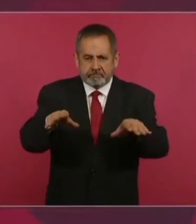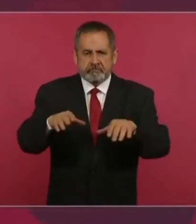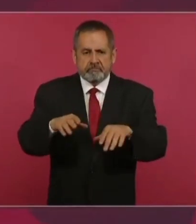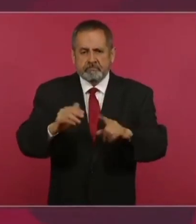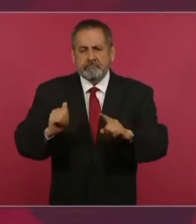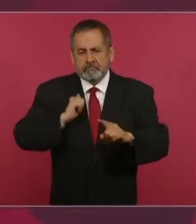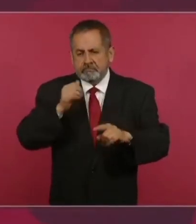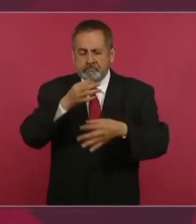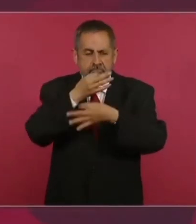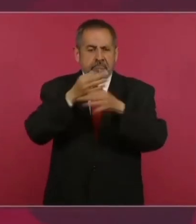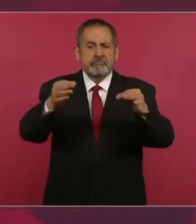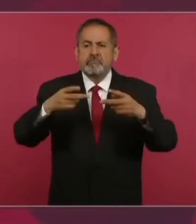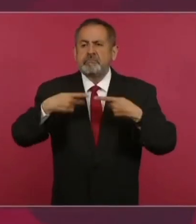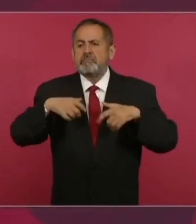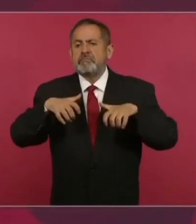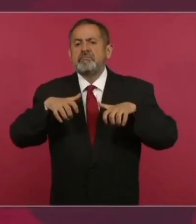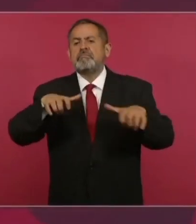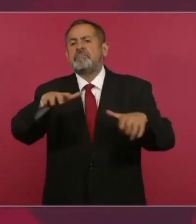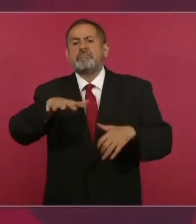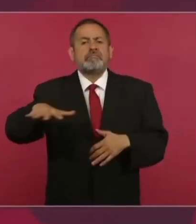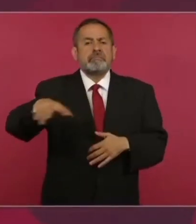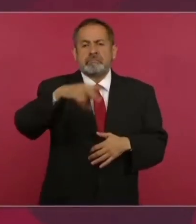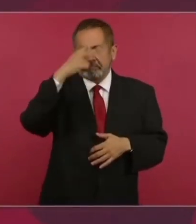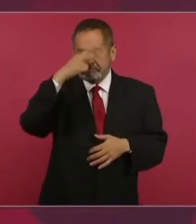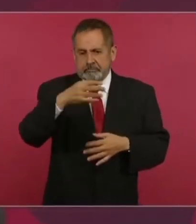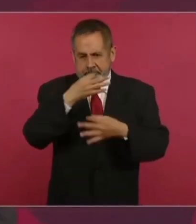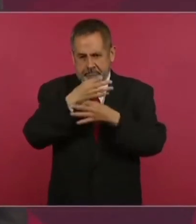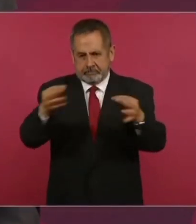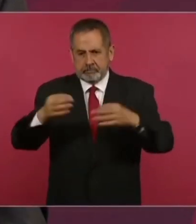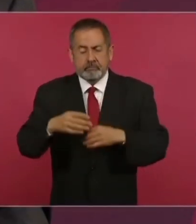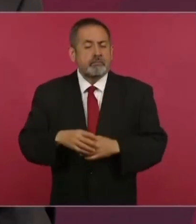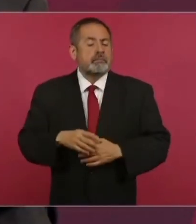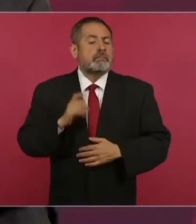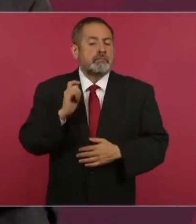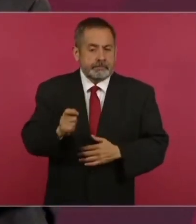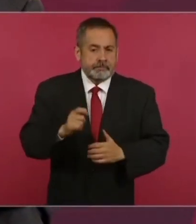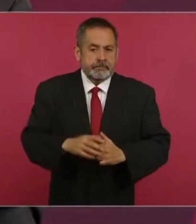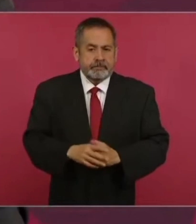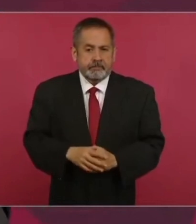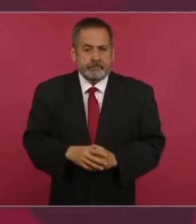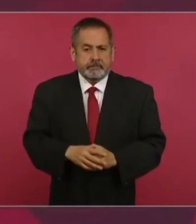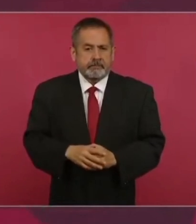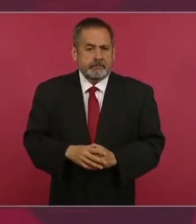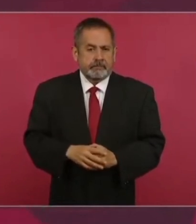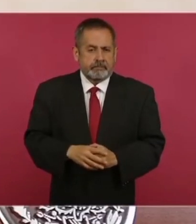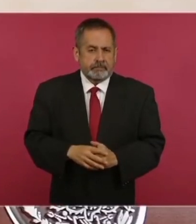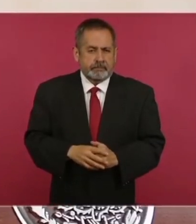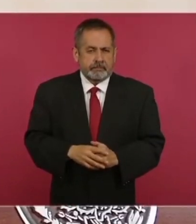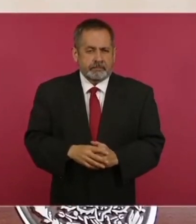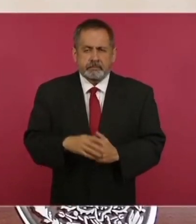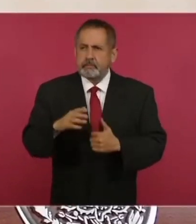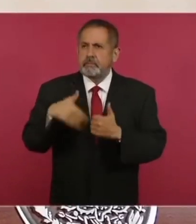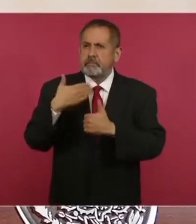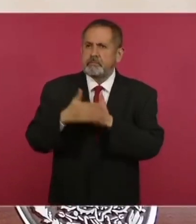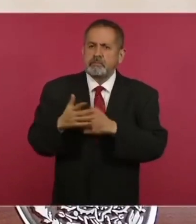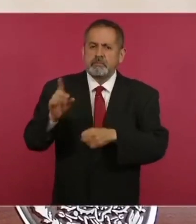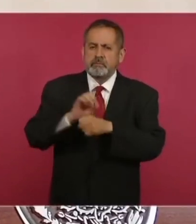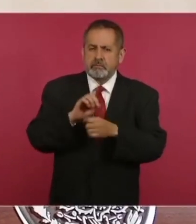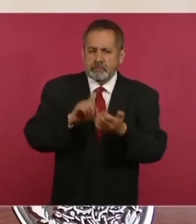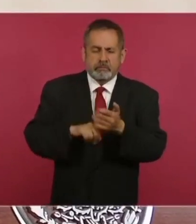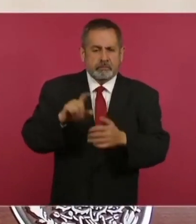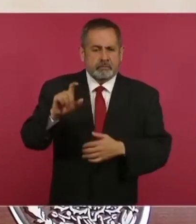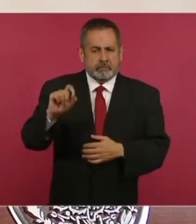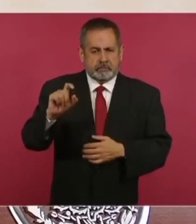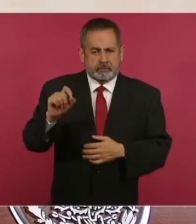Aprovecho para informarle al Pueblo de México de que vamos a llevar a cabo el día 22